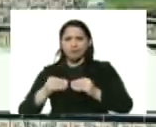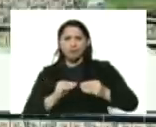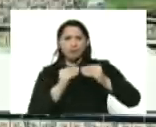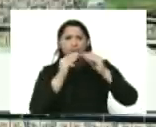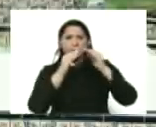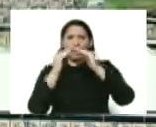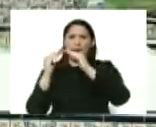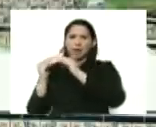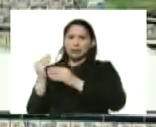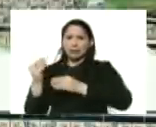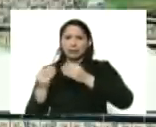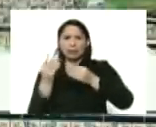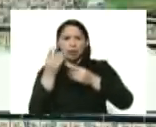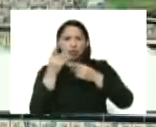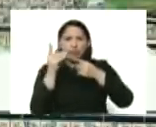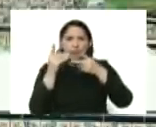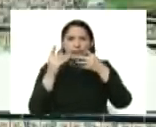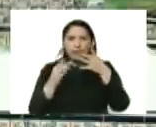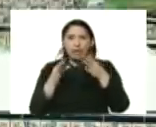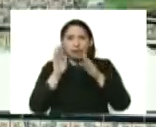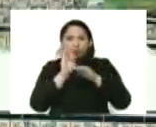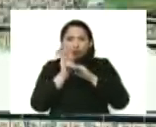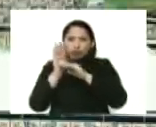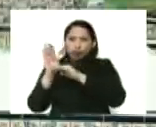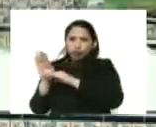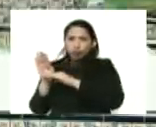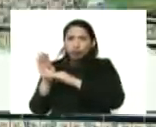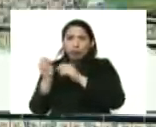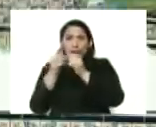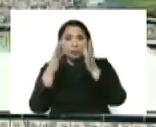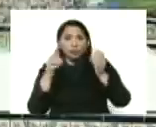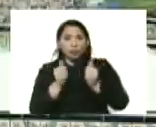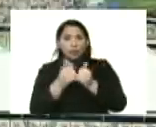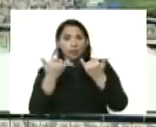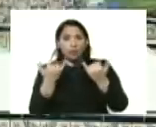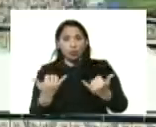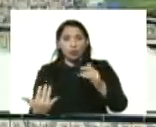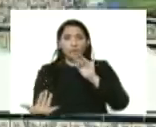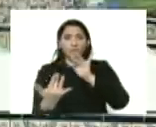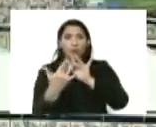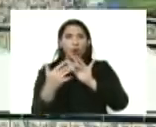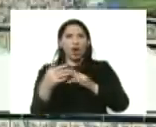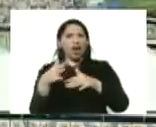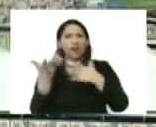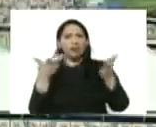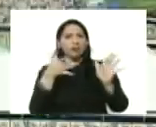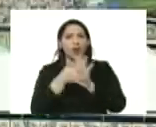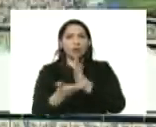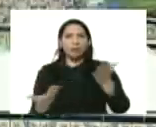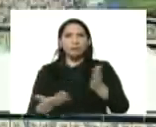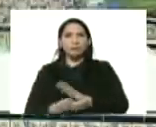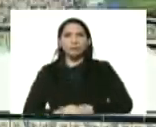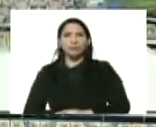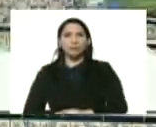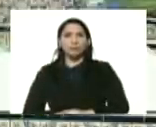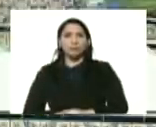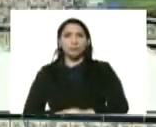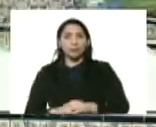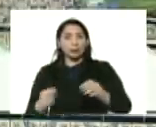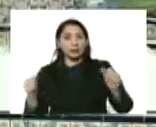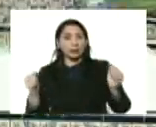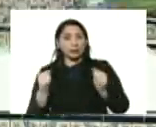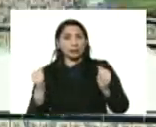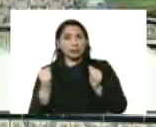con detalles se ve y desde Anzuategui del oriente del país nos vamos a los Andes